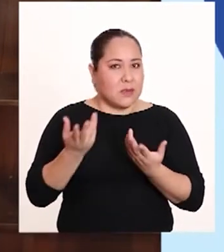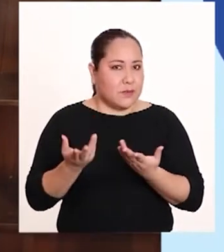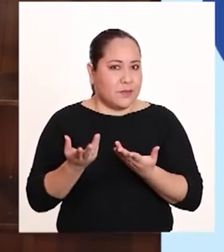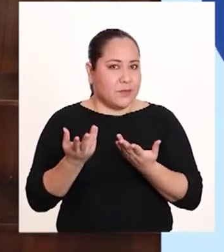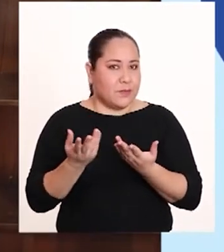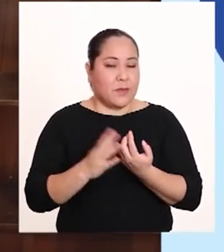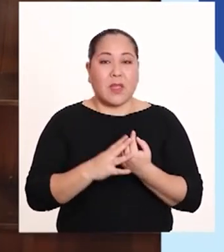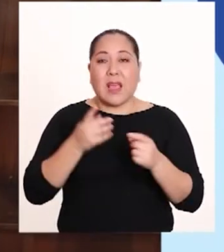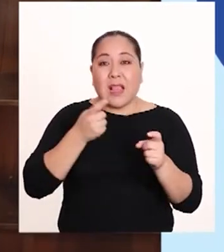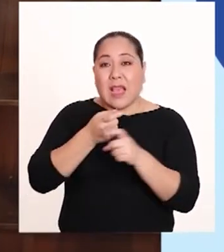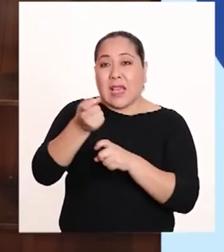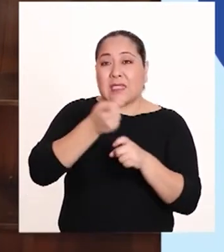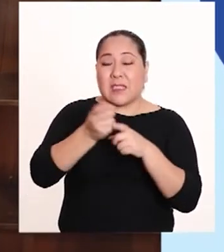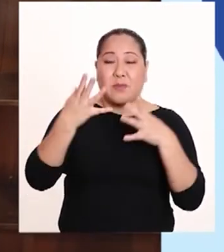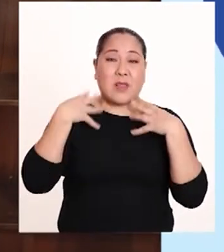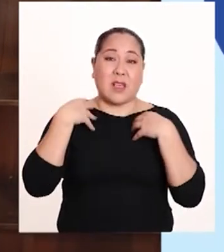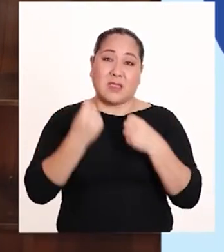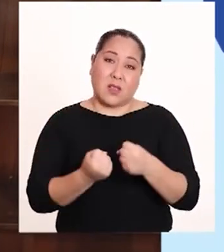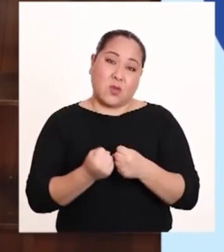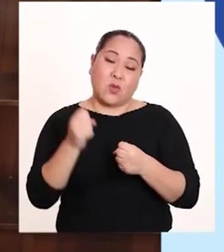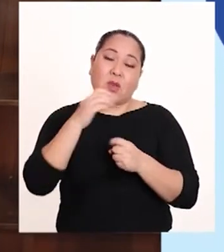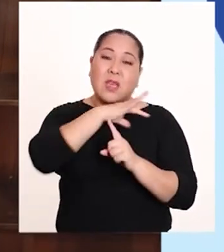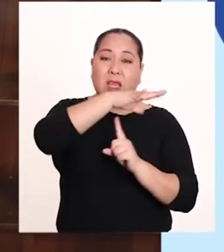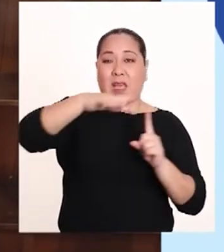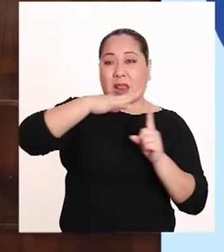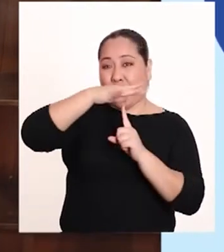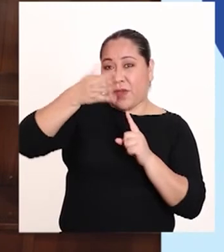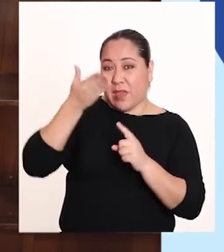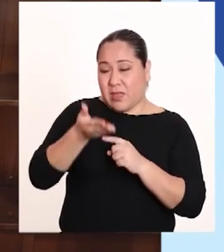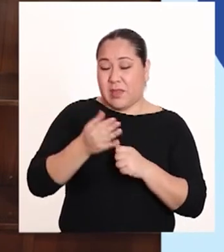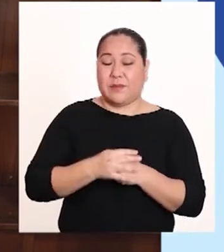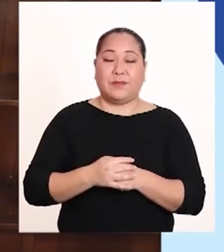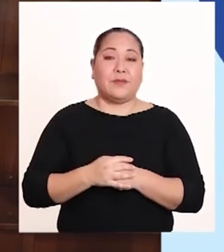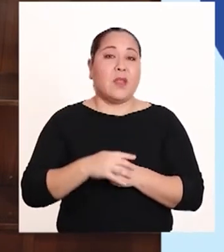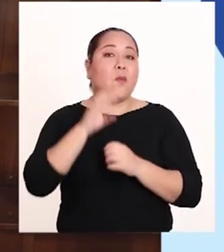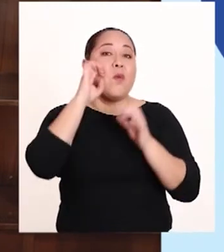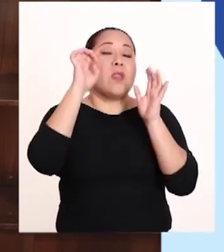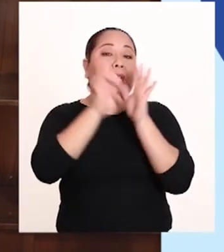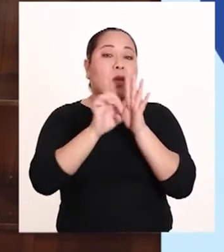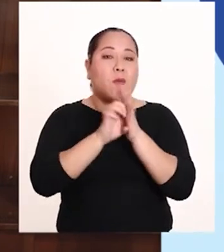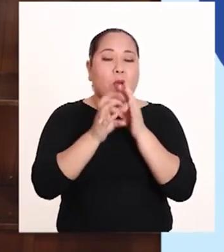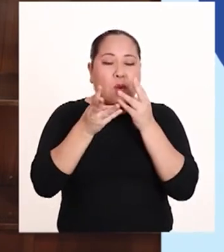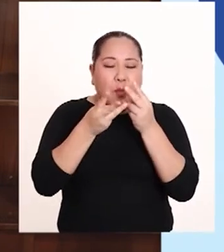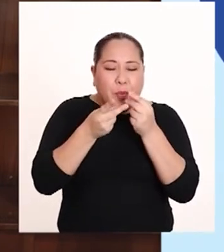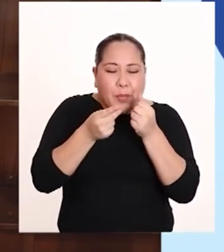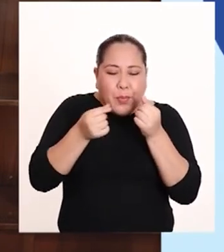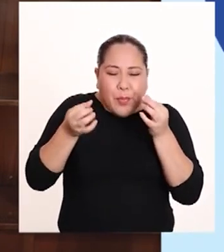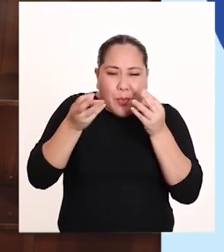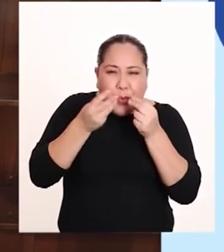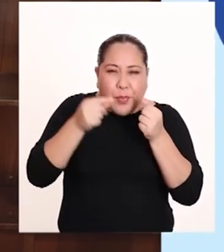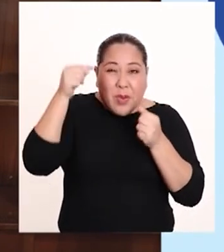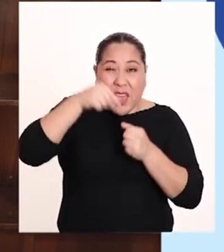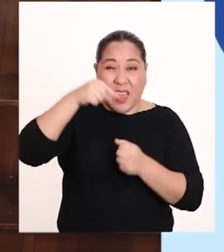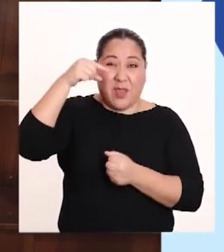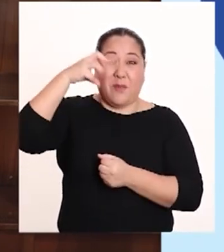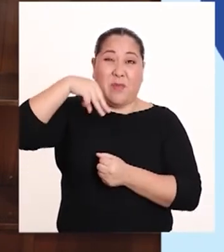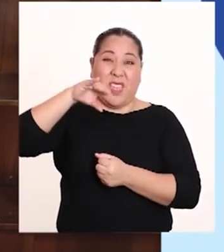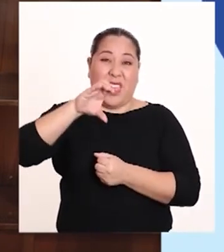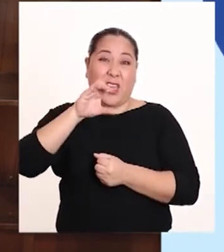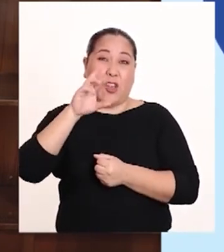consecuencia, daños a la salud y al ambiente. Por ejemplo, cuando se degradan en